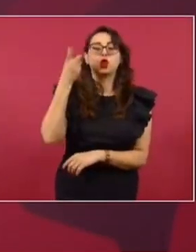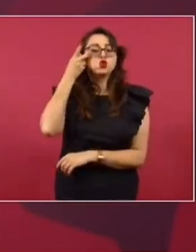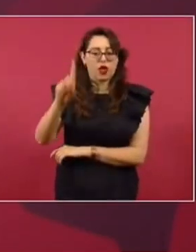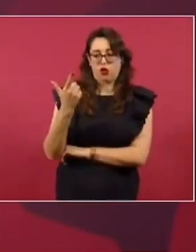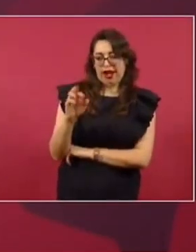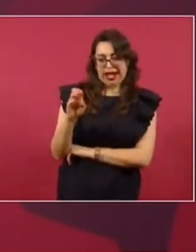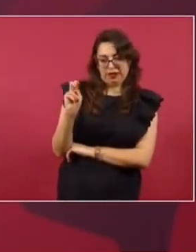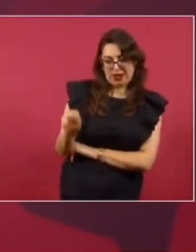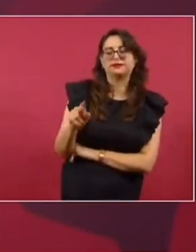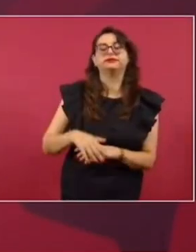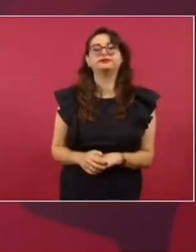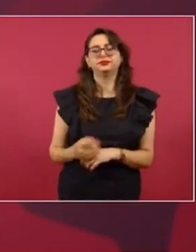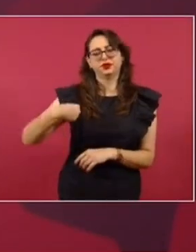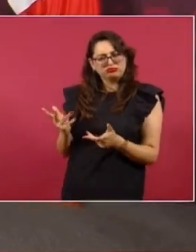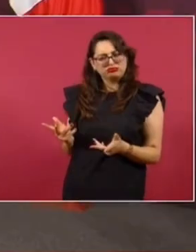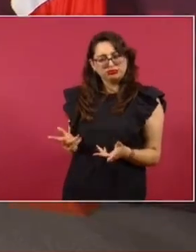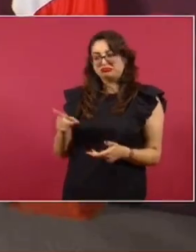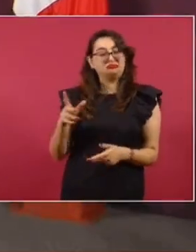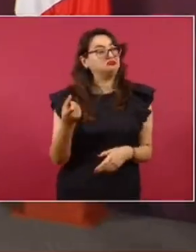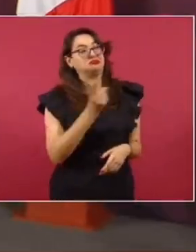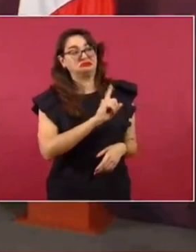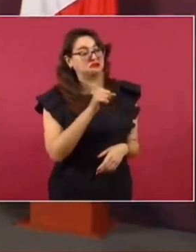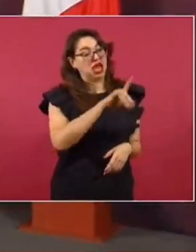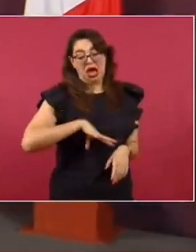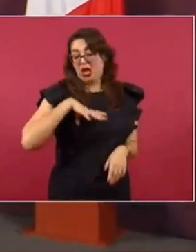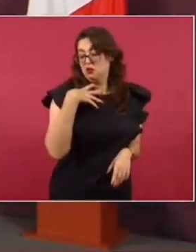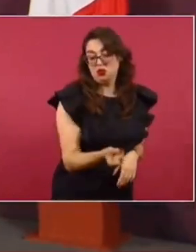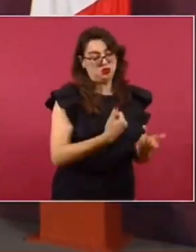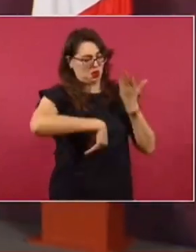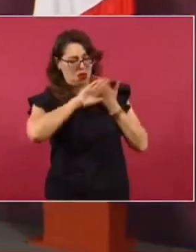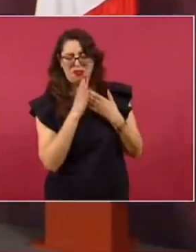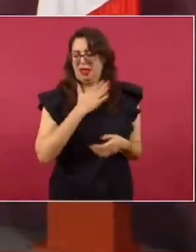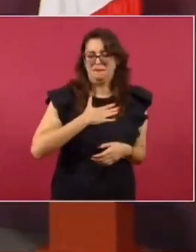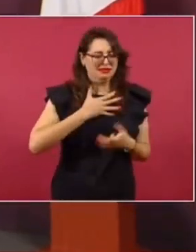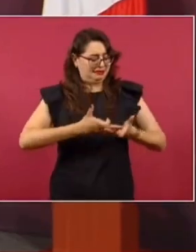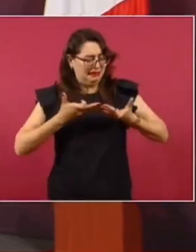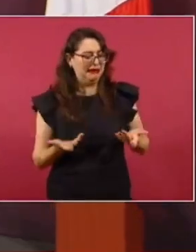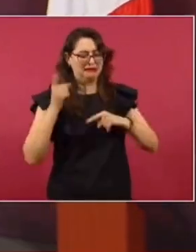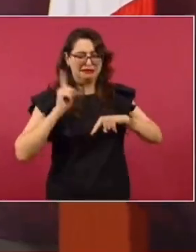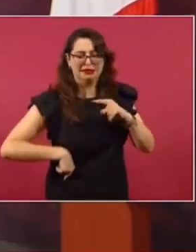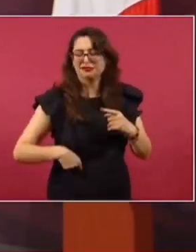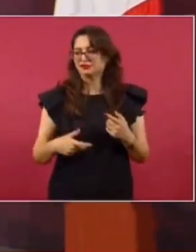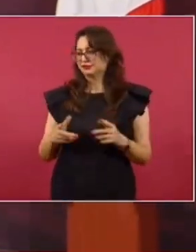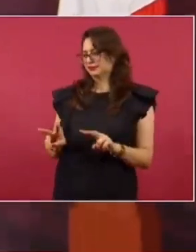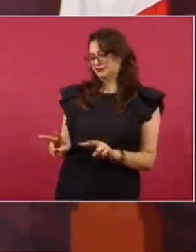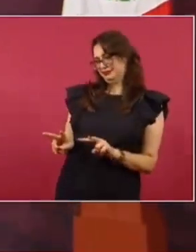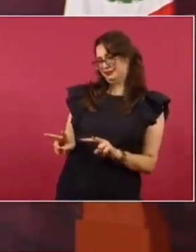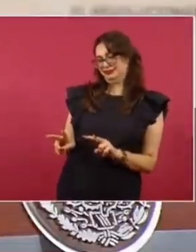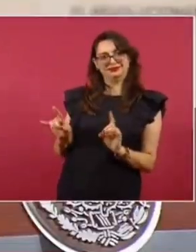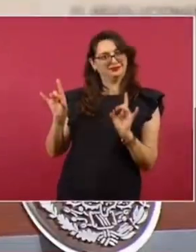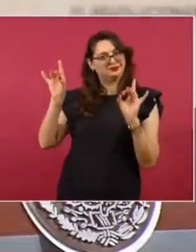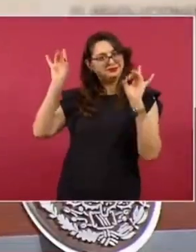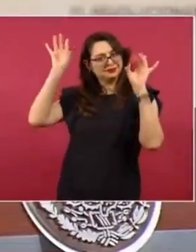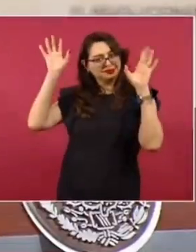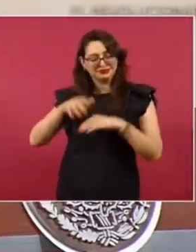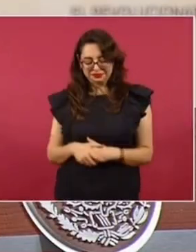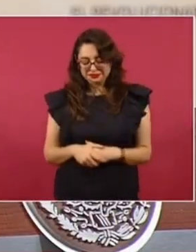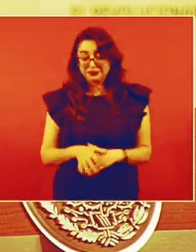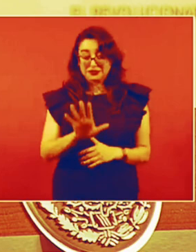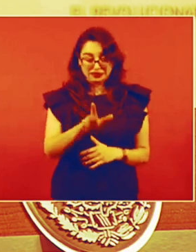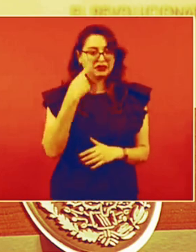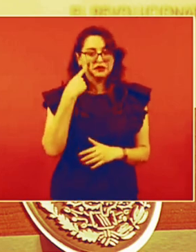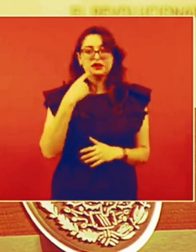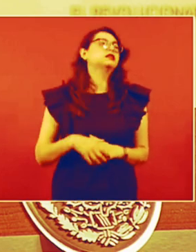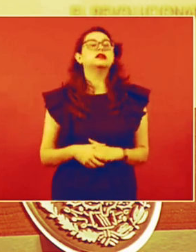en el Istmo. Le preguntaba yo a May, ayer del Tren Maya y en general, yo creo que debemos llevar en el gobierno